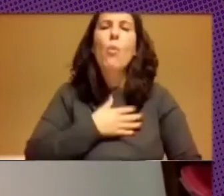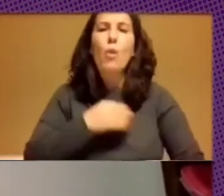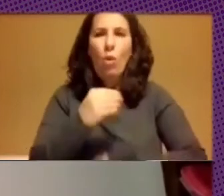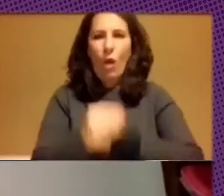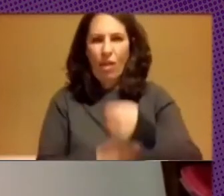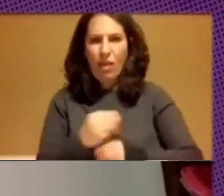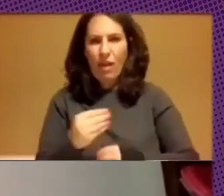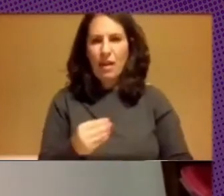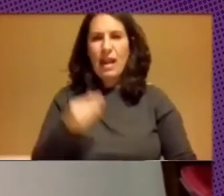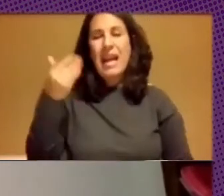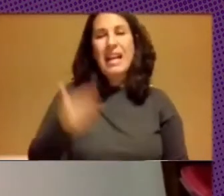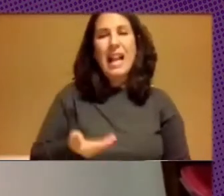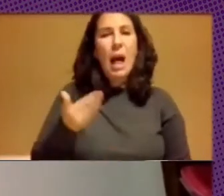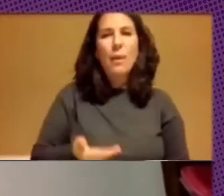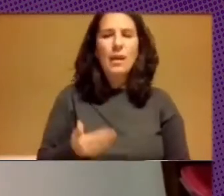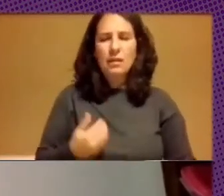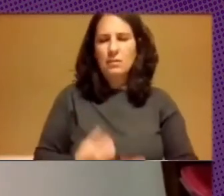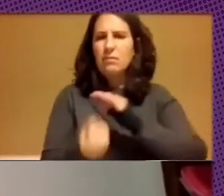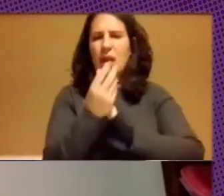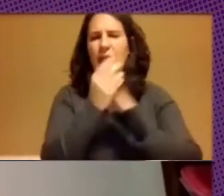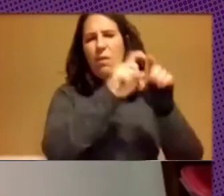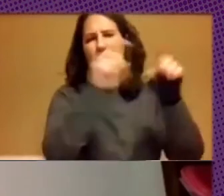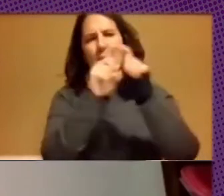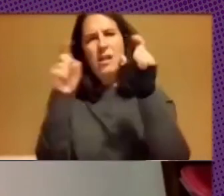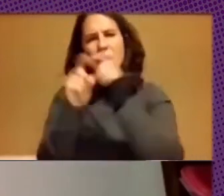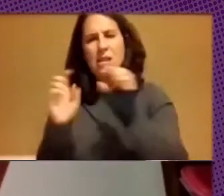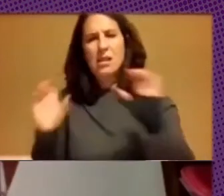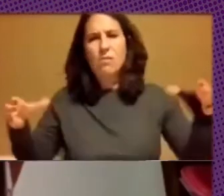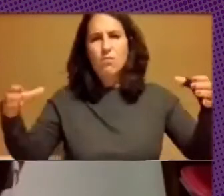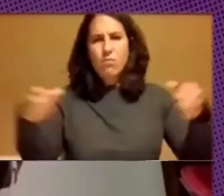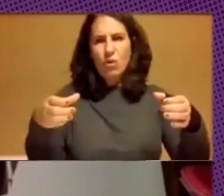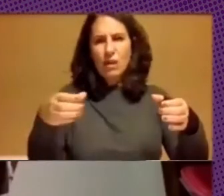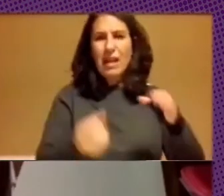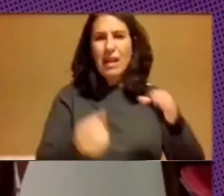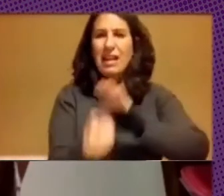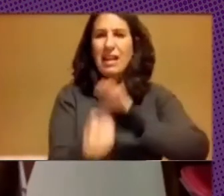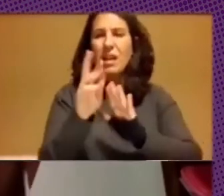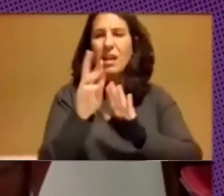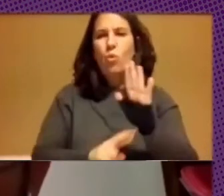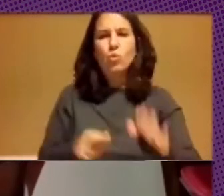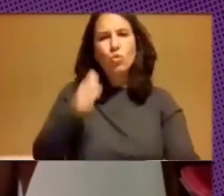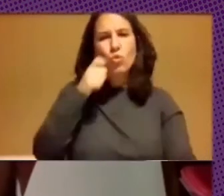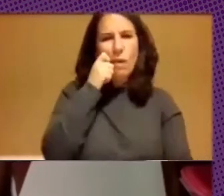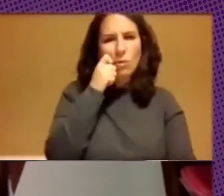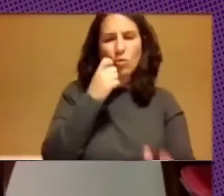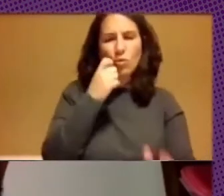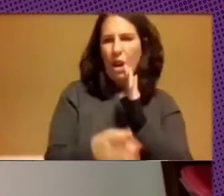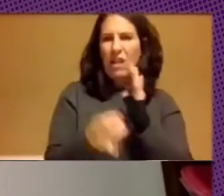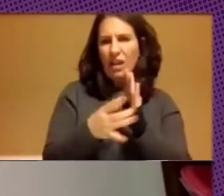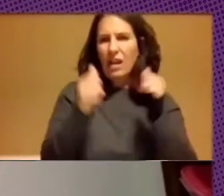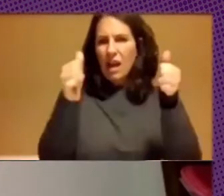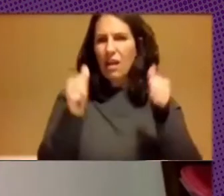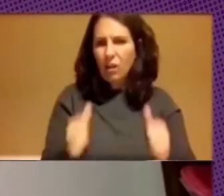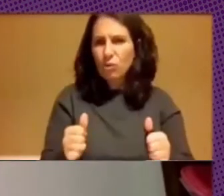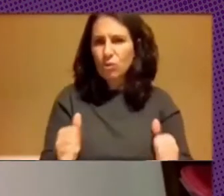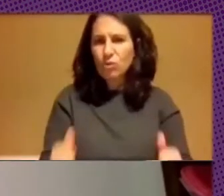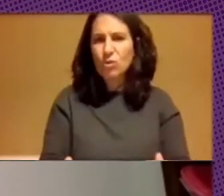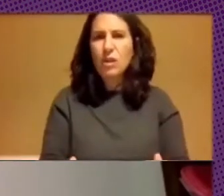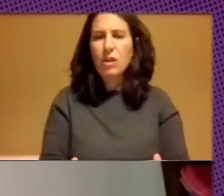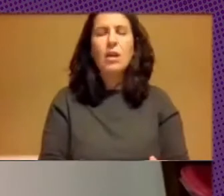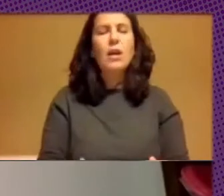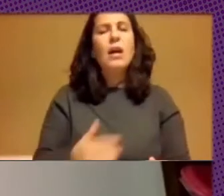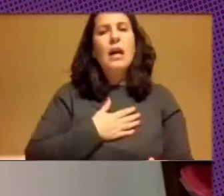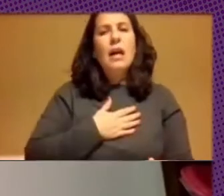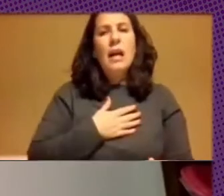la clave es armar ese ecosistema de empresas que básicamente lo que hacen es traer recursos humanos calificados, que sean